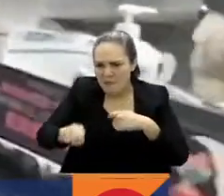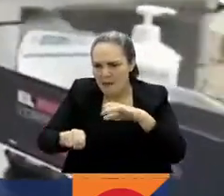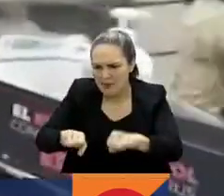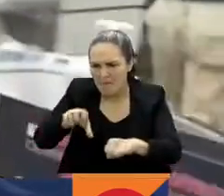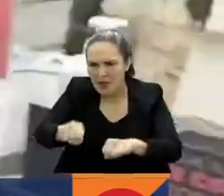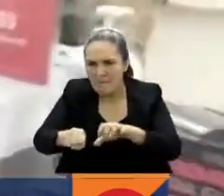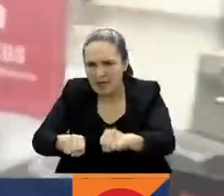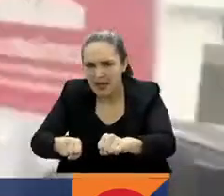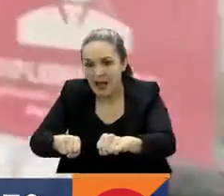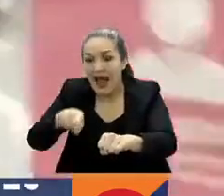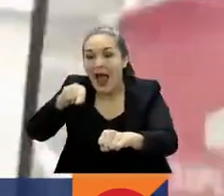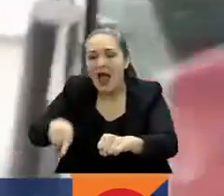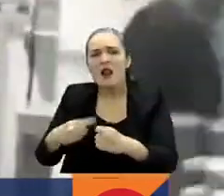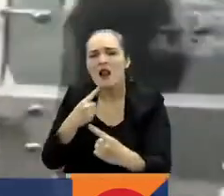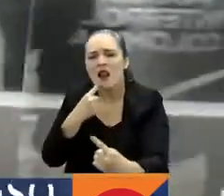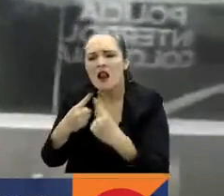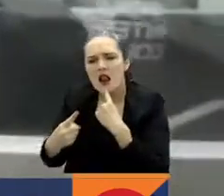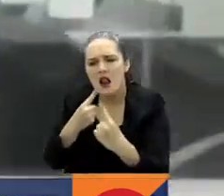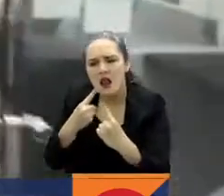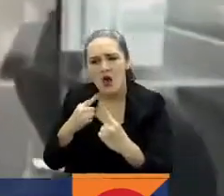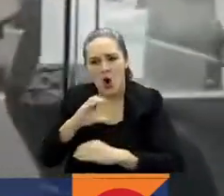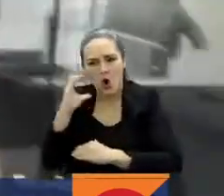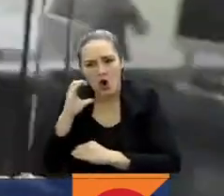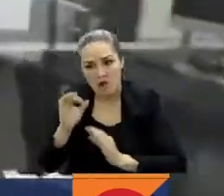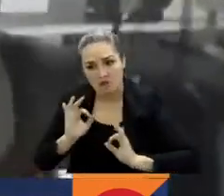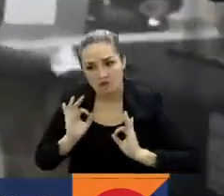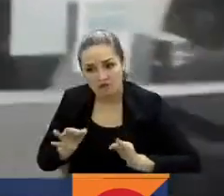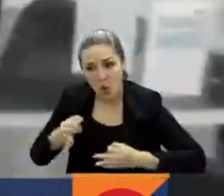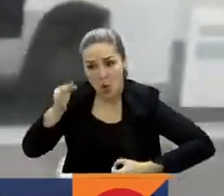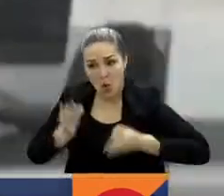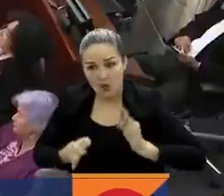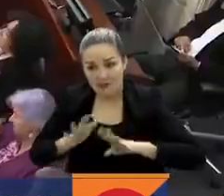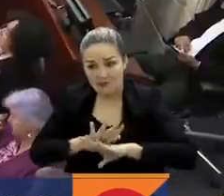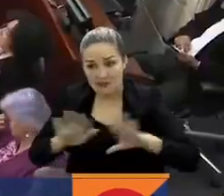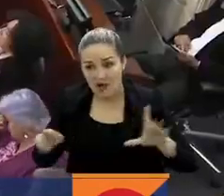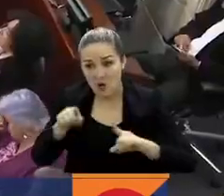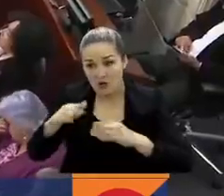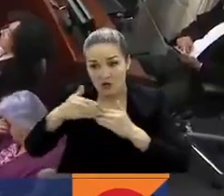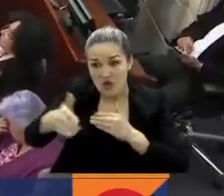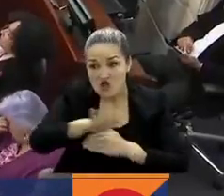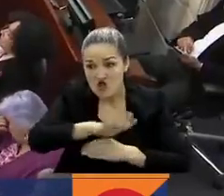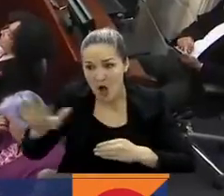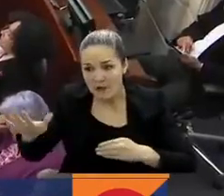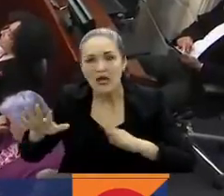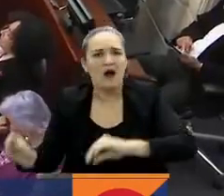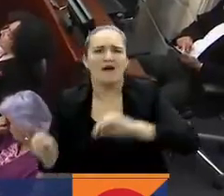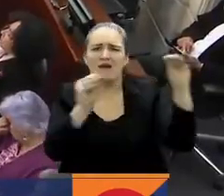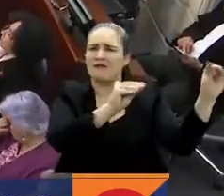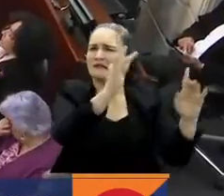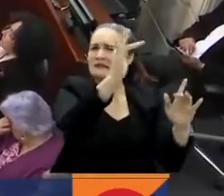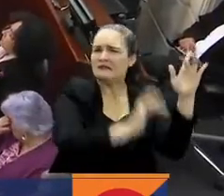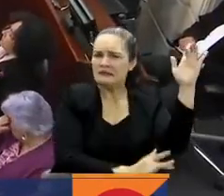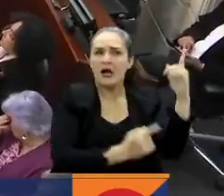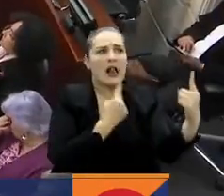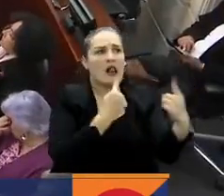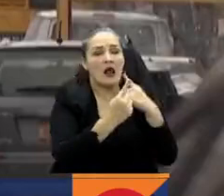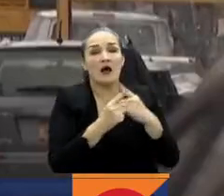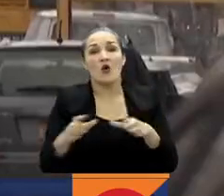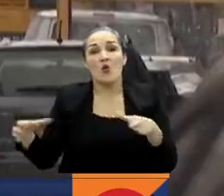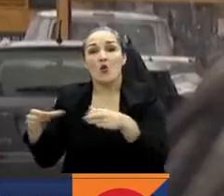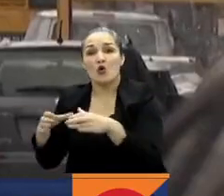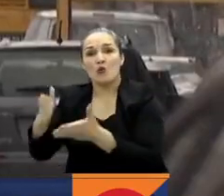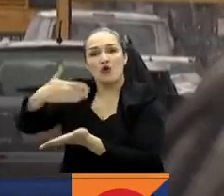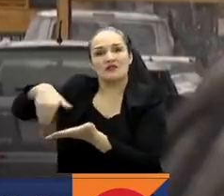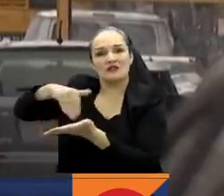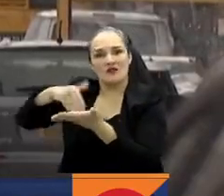Estado colombiano y dejen definitivamente esta práctica, generó polémica en el legislativo. Congresistas del Centro Democrático indicaron que los cambios en ese